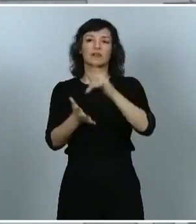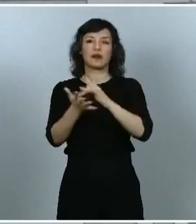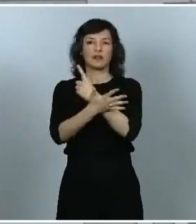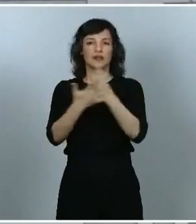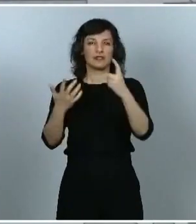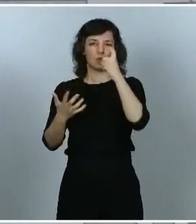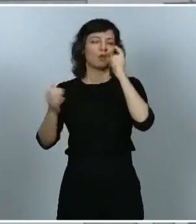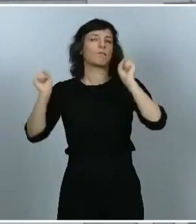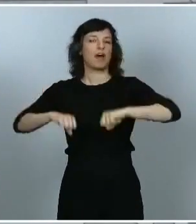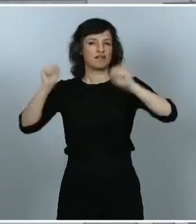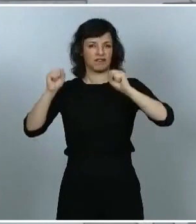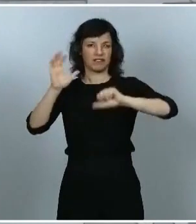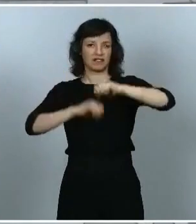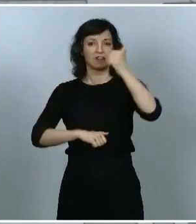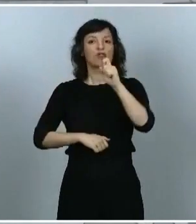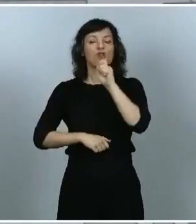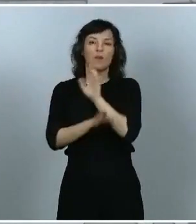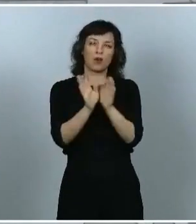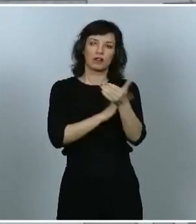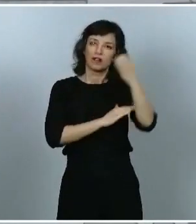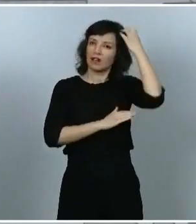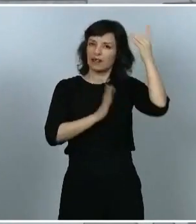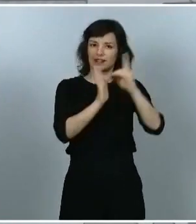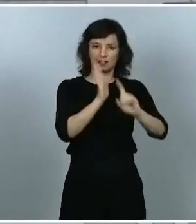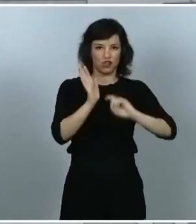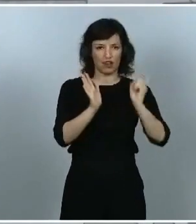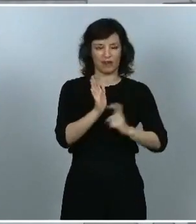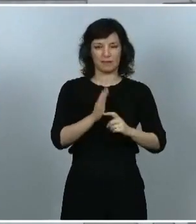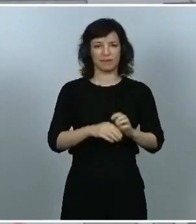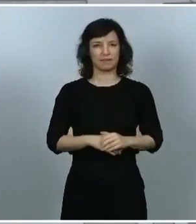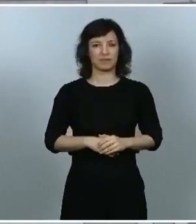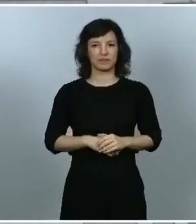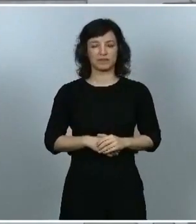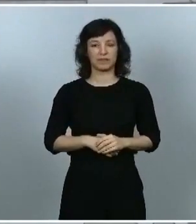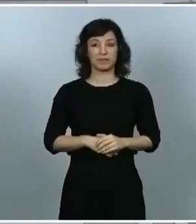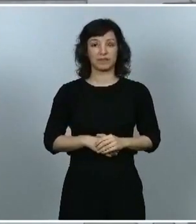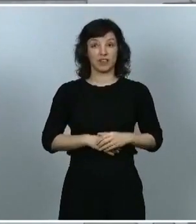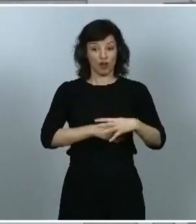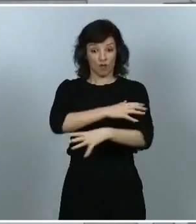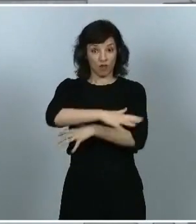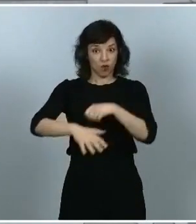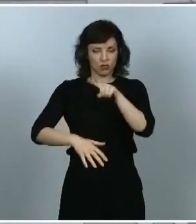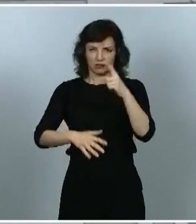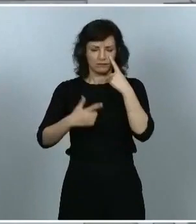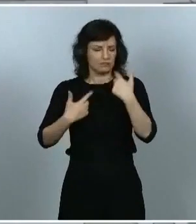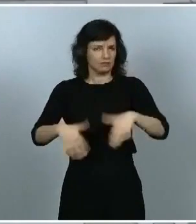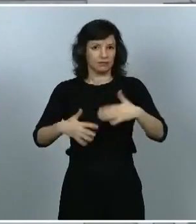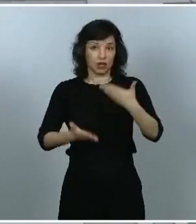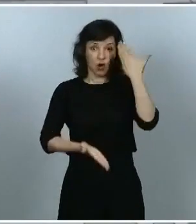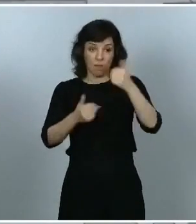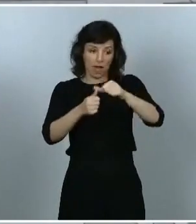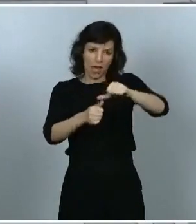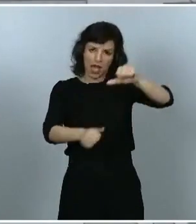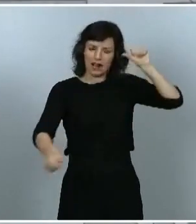a través de un Real Decreto-Ley. Este fondo contempla el mayor desembolso jamás aprobado